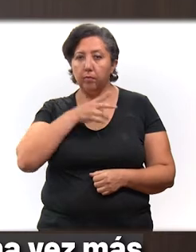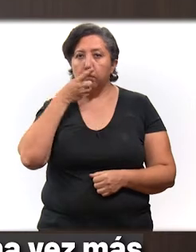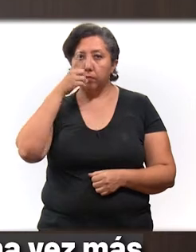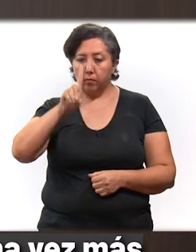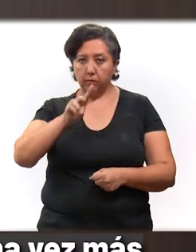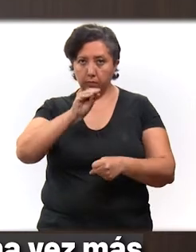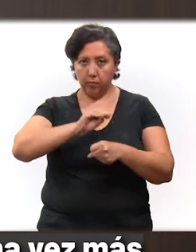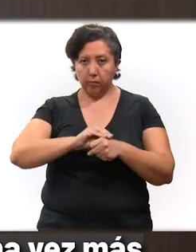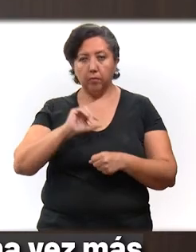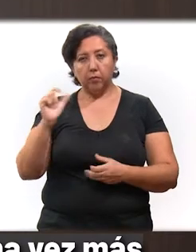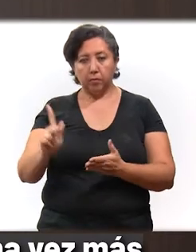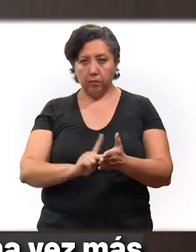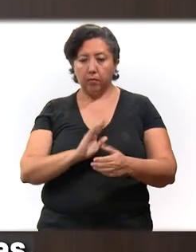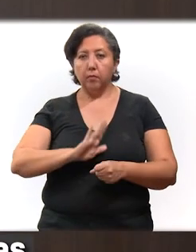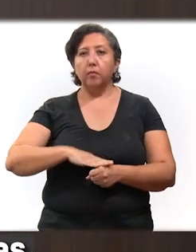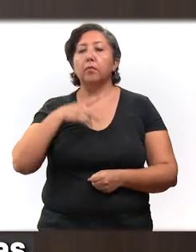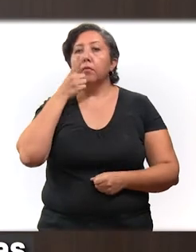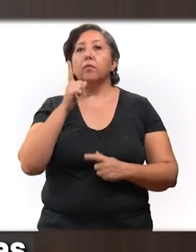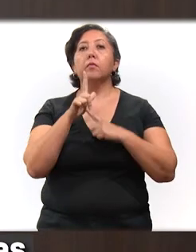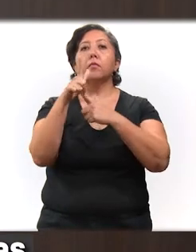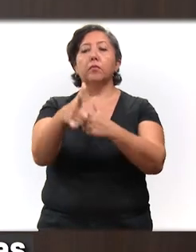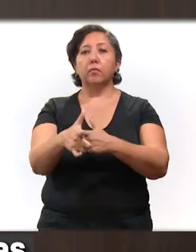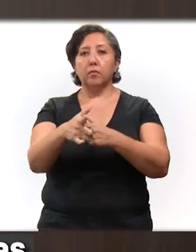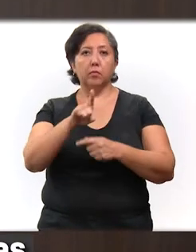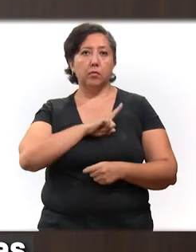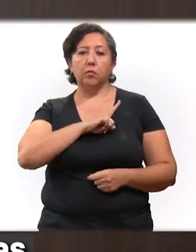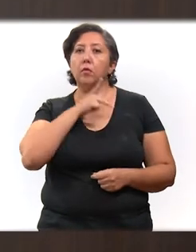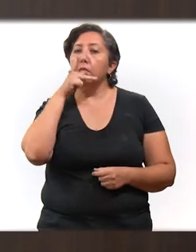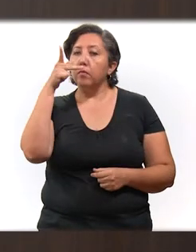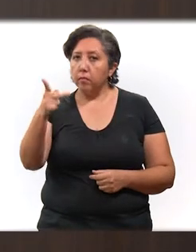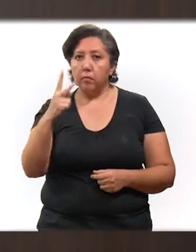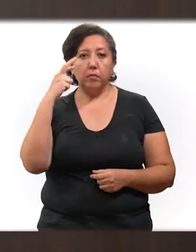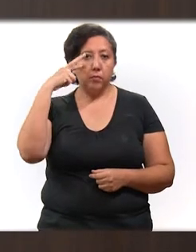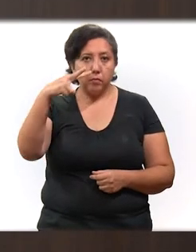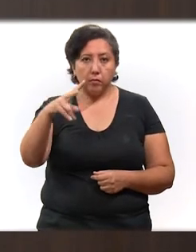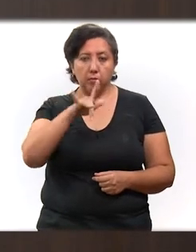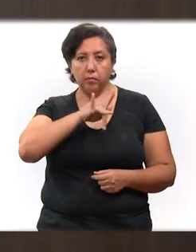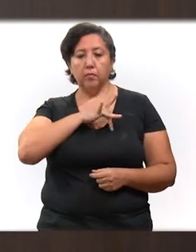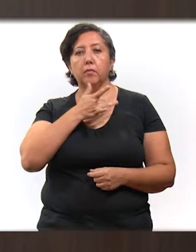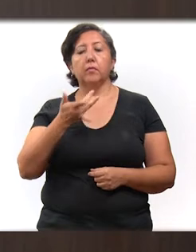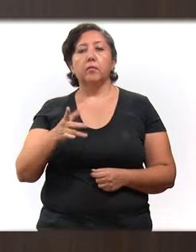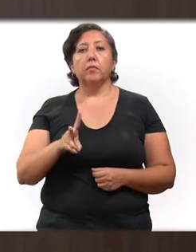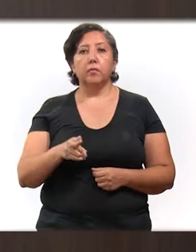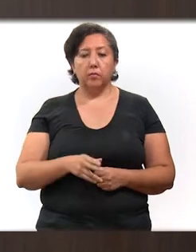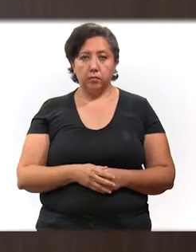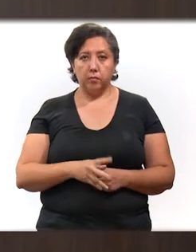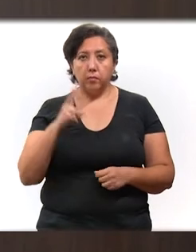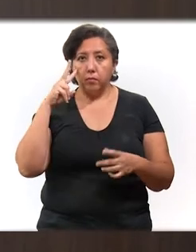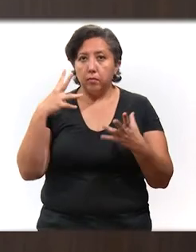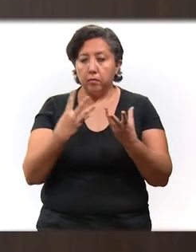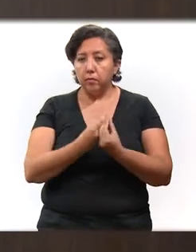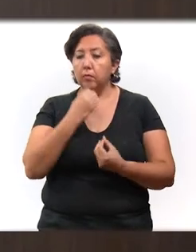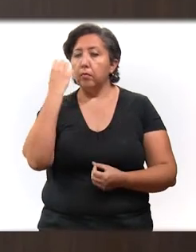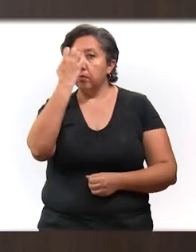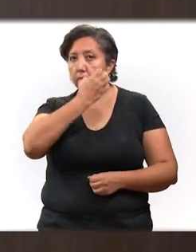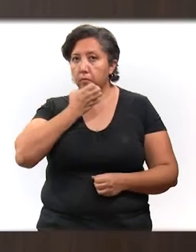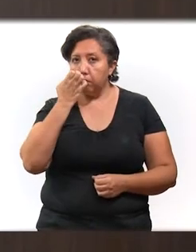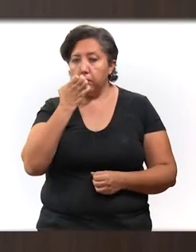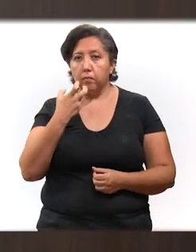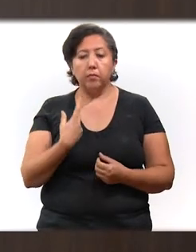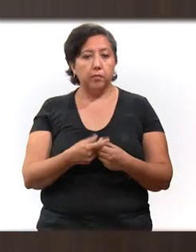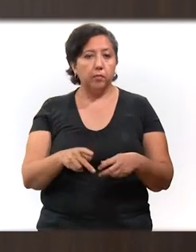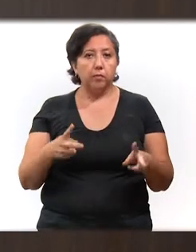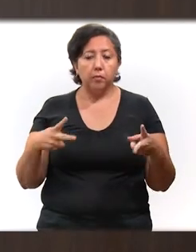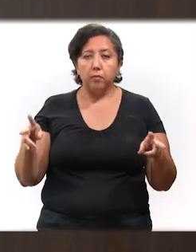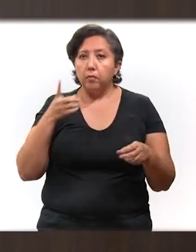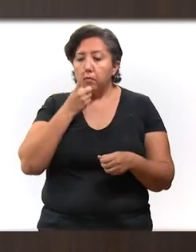determinación nos ha puesto de pie una vez más y no es algo que se quede en las palabras, sino que se ve y se siente. Lo vemos en las escuelas, en